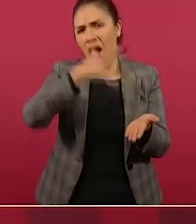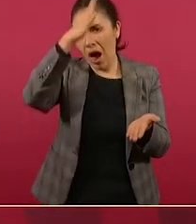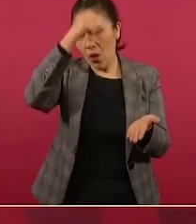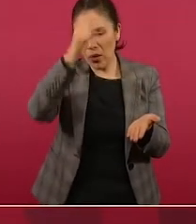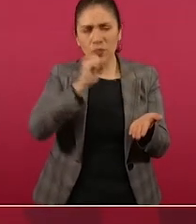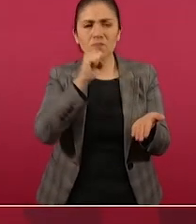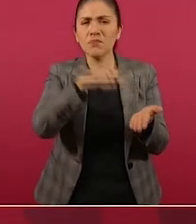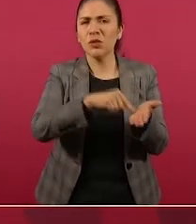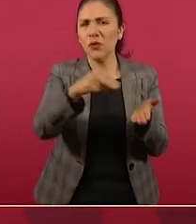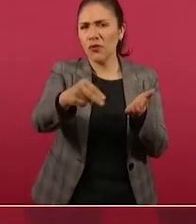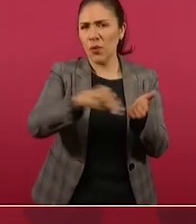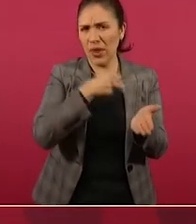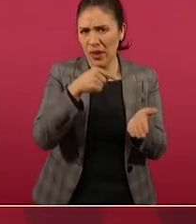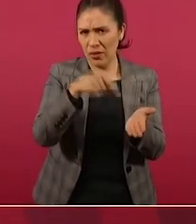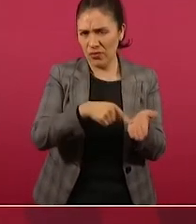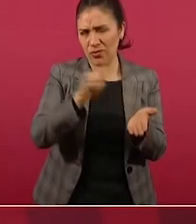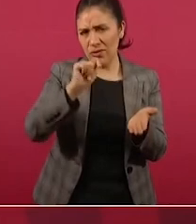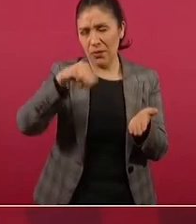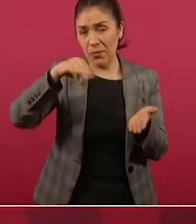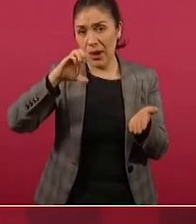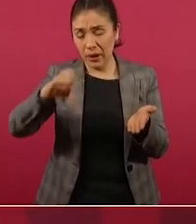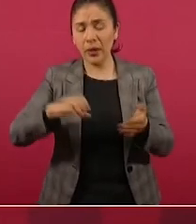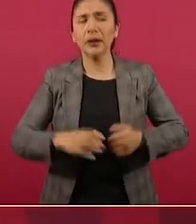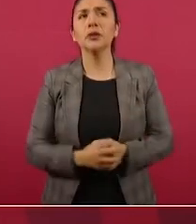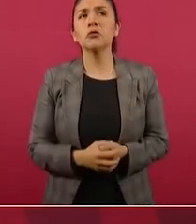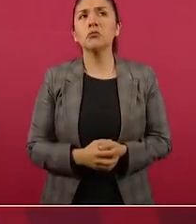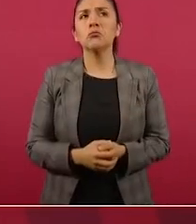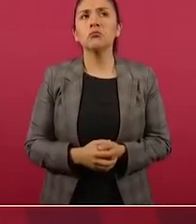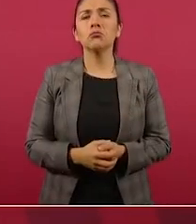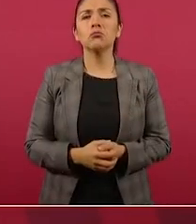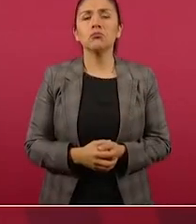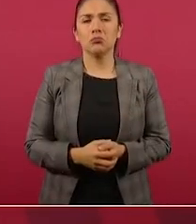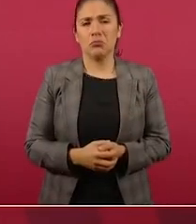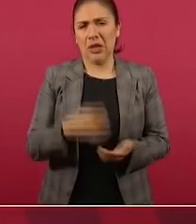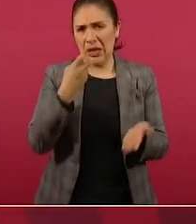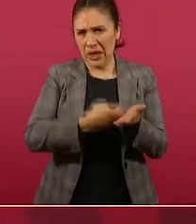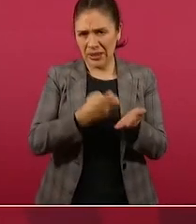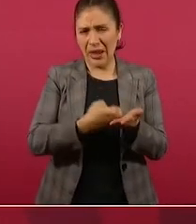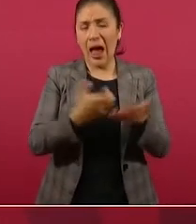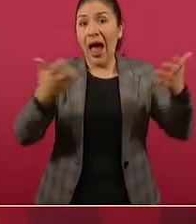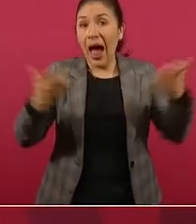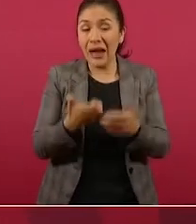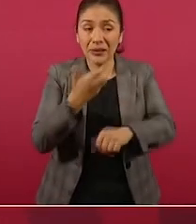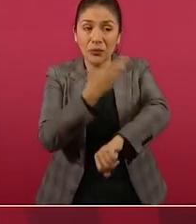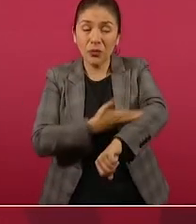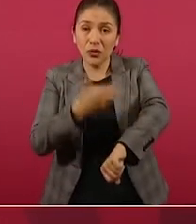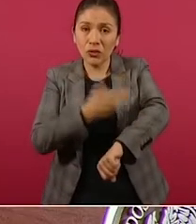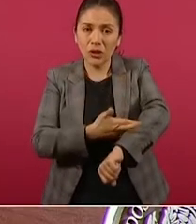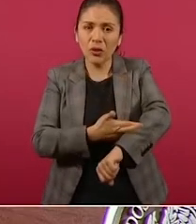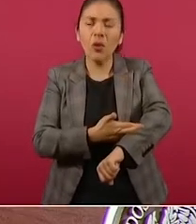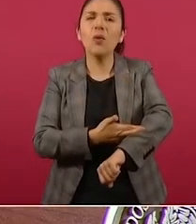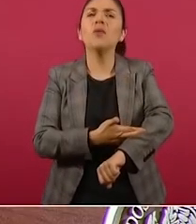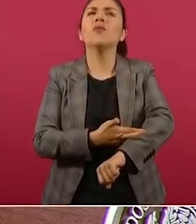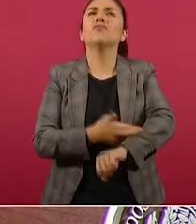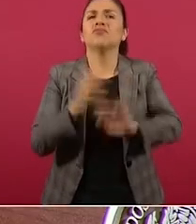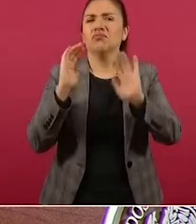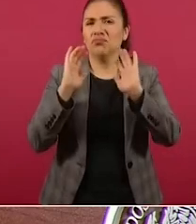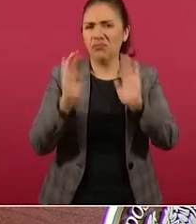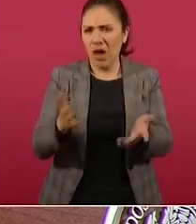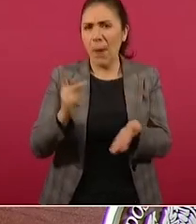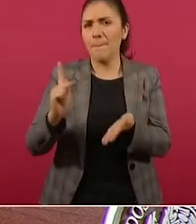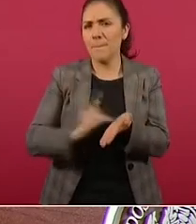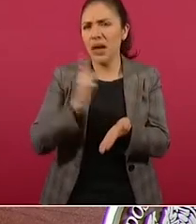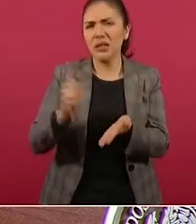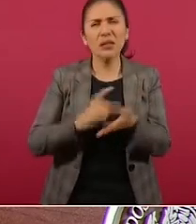se ha recurrido a este procedimiento, si mal no recuerdo,